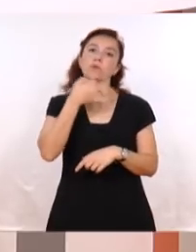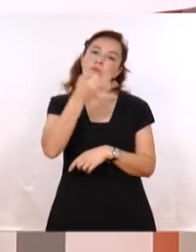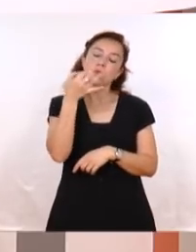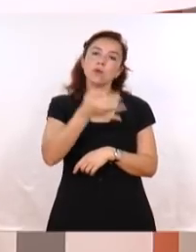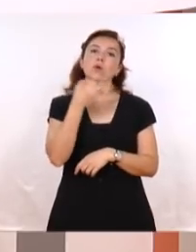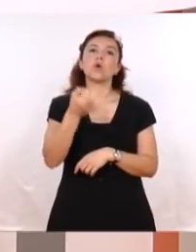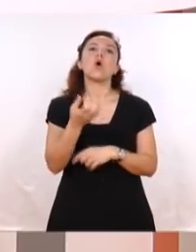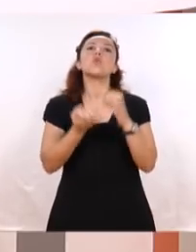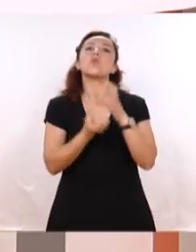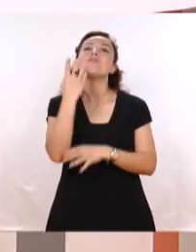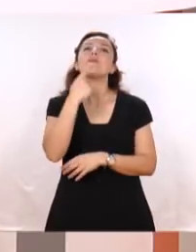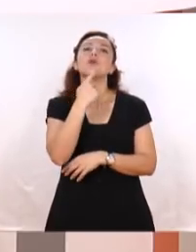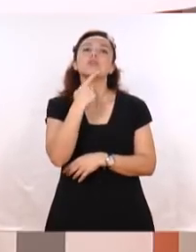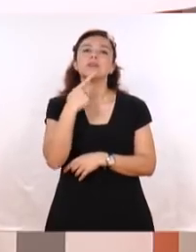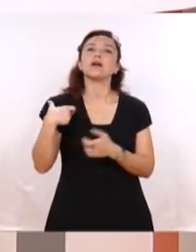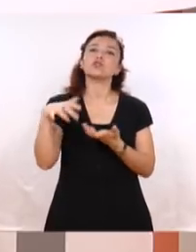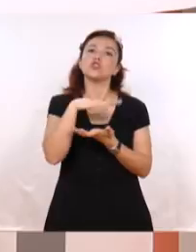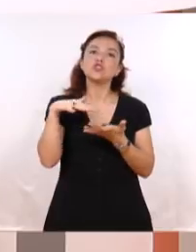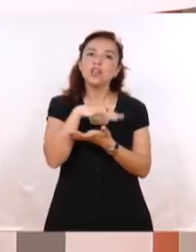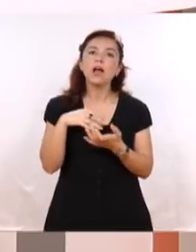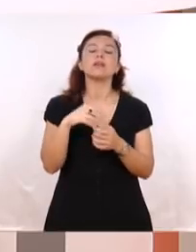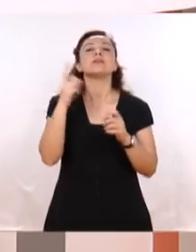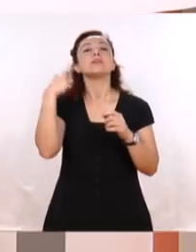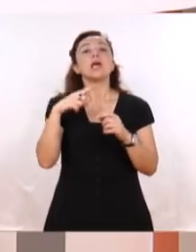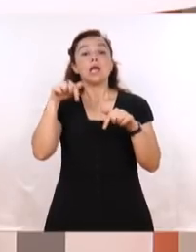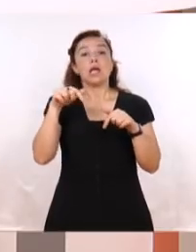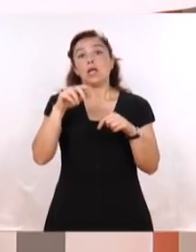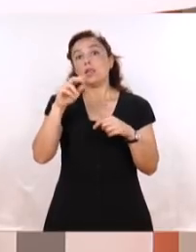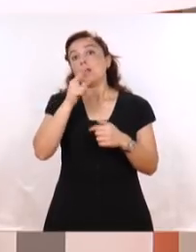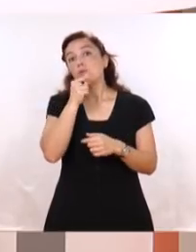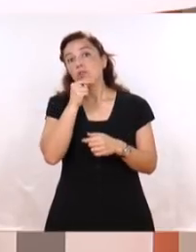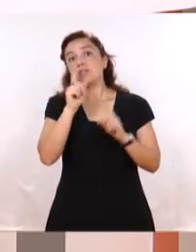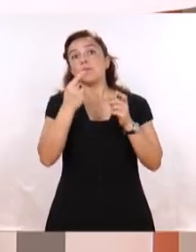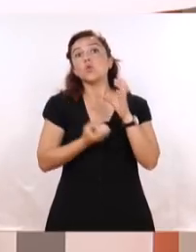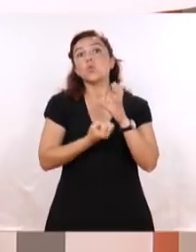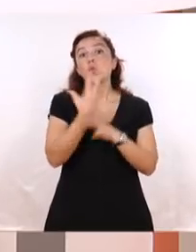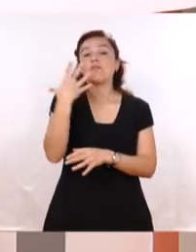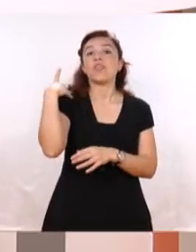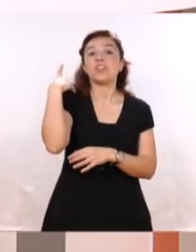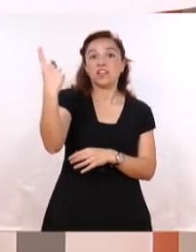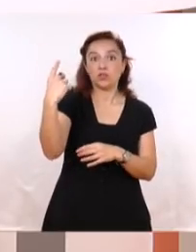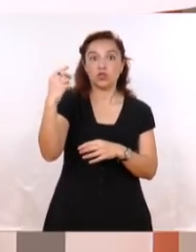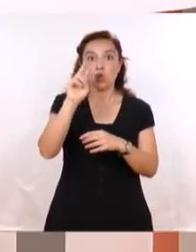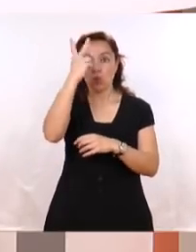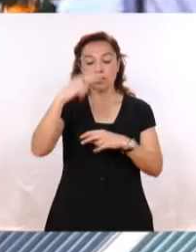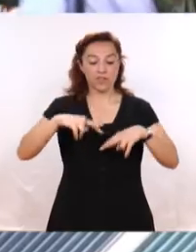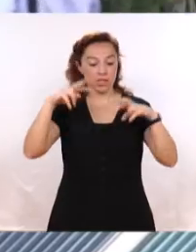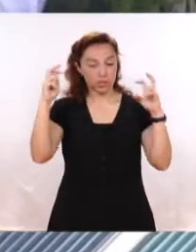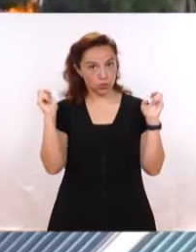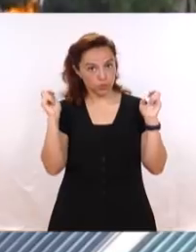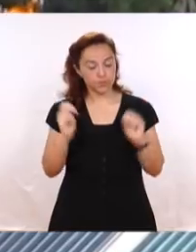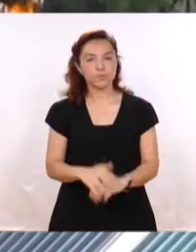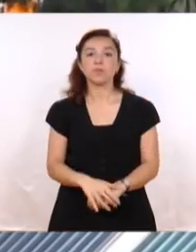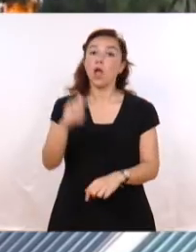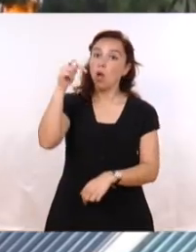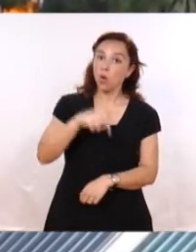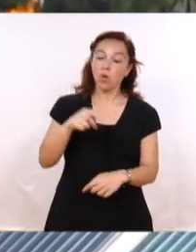nuevas políticas sociales y urbanas Que debe impulsar el Gobierno Nacional Y la creación de una nueva Dirección Nacional de Investigaciones Hoy